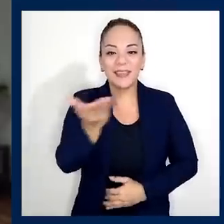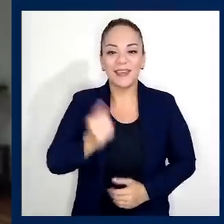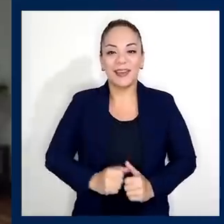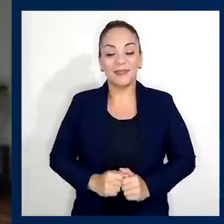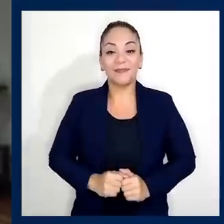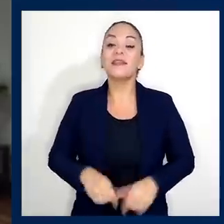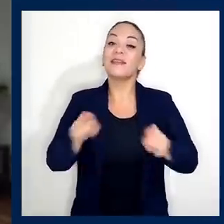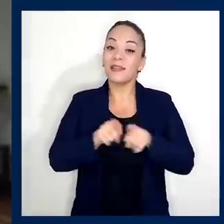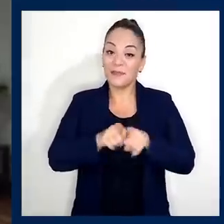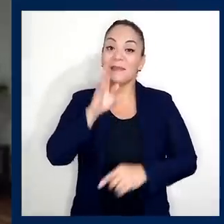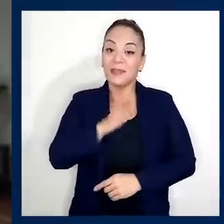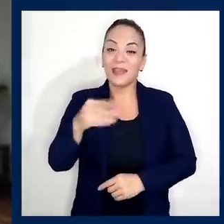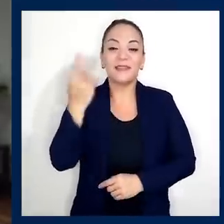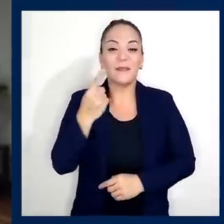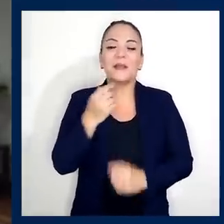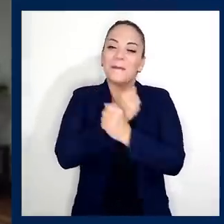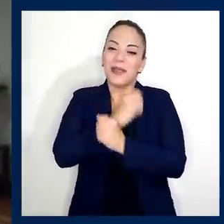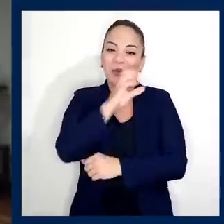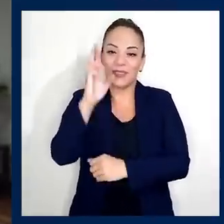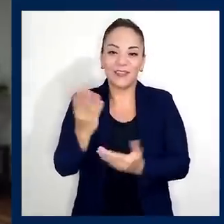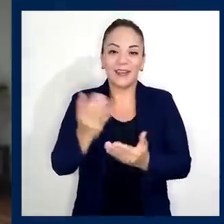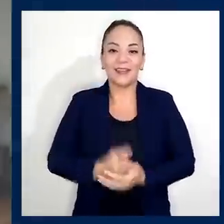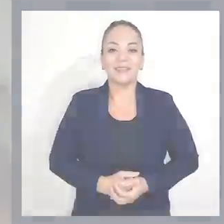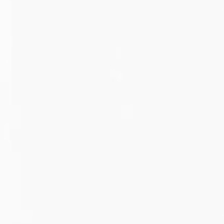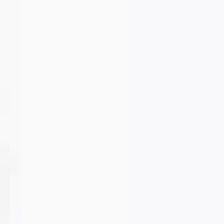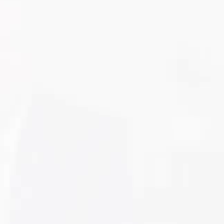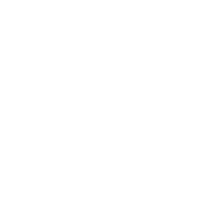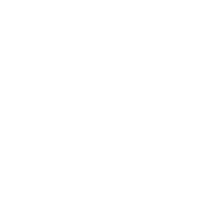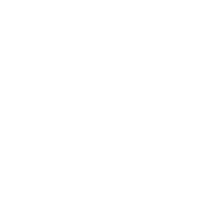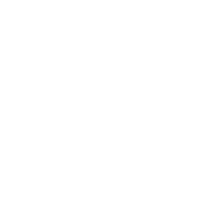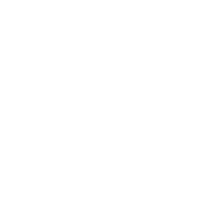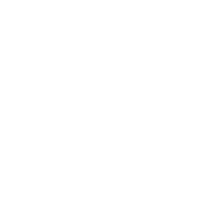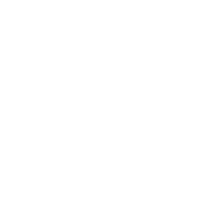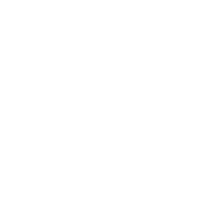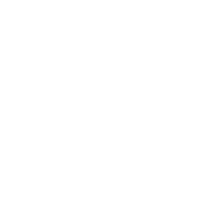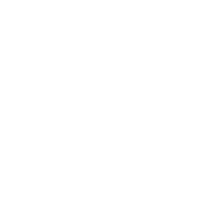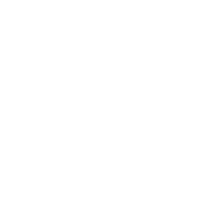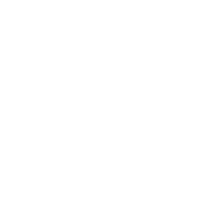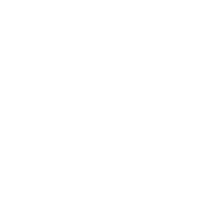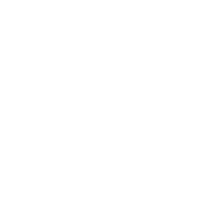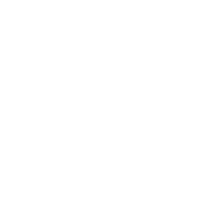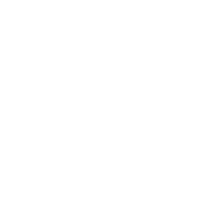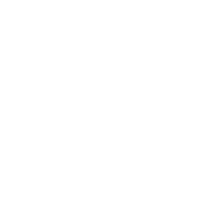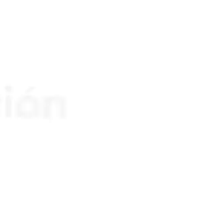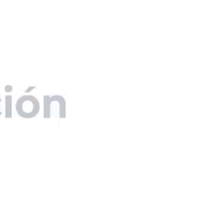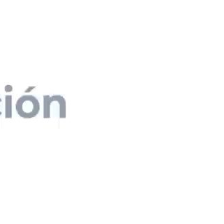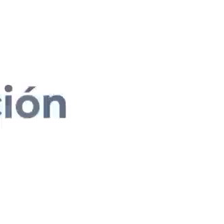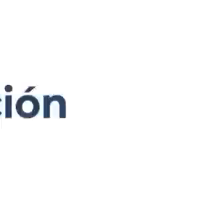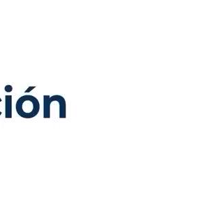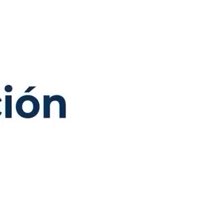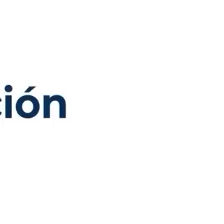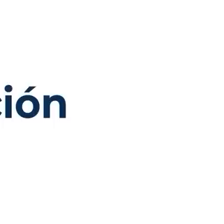bendiga y bendiga siempre a nuestra amada Costa Rica. Costa Rica tiene un firme propósito.